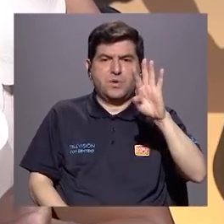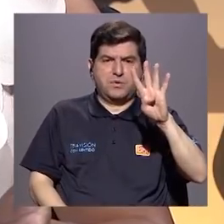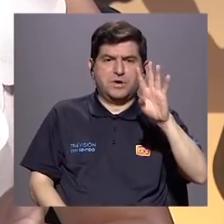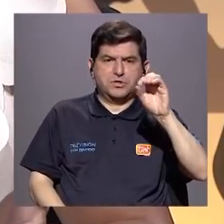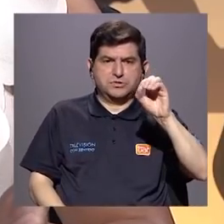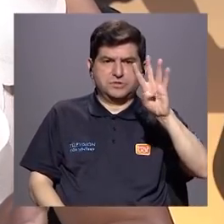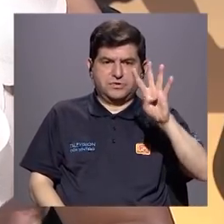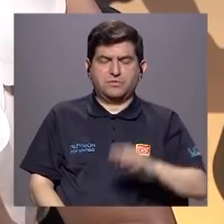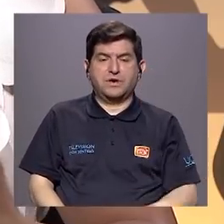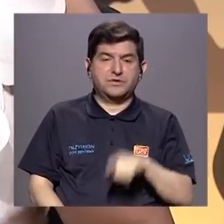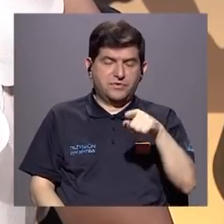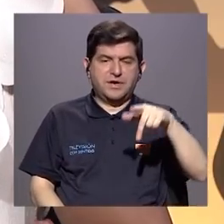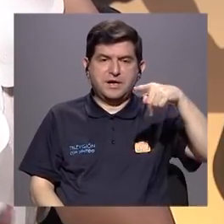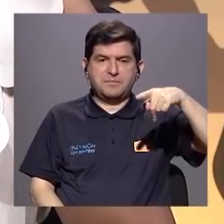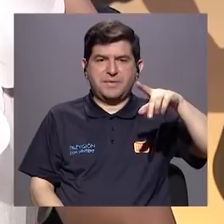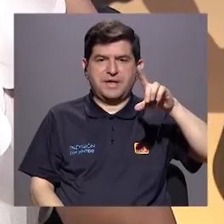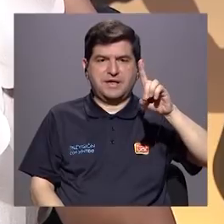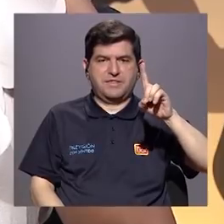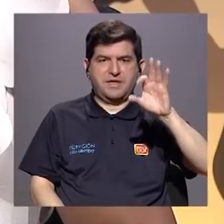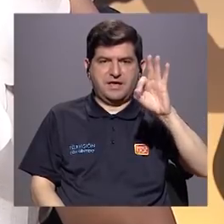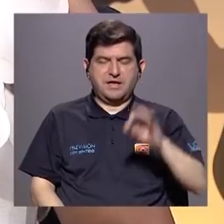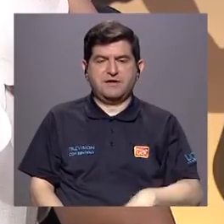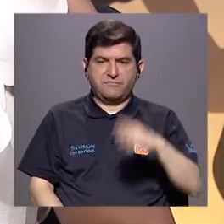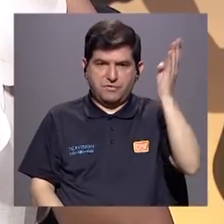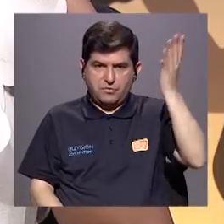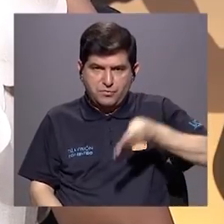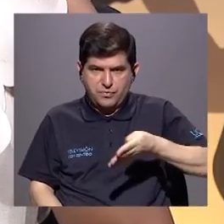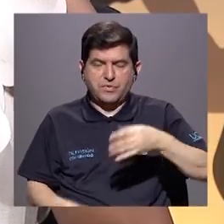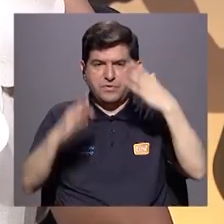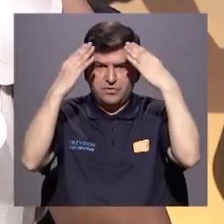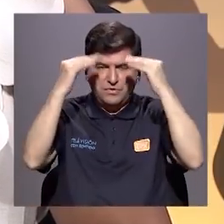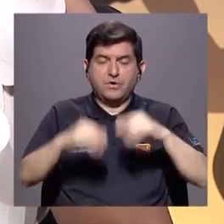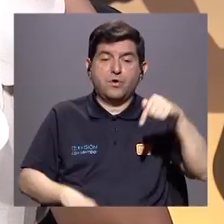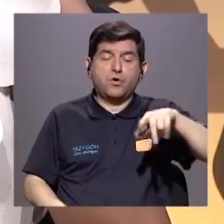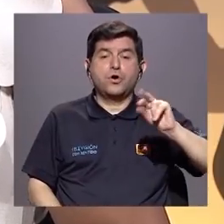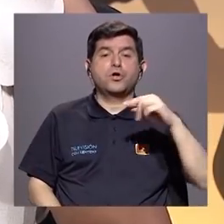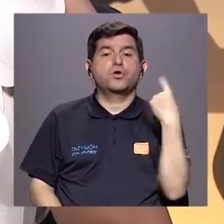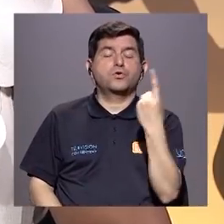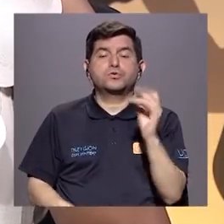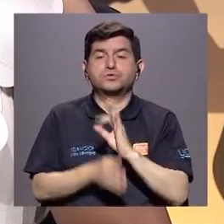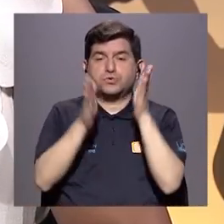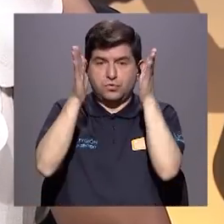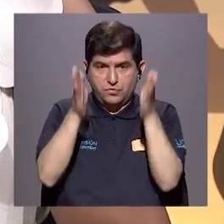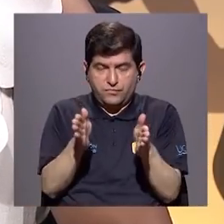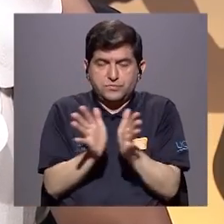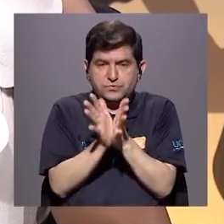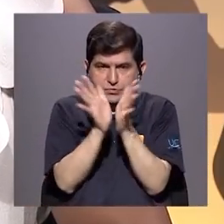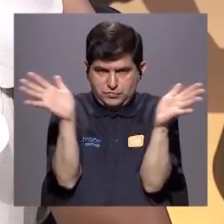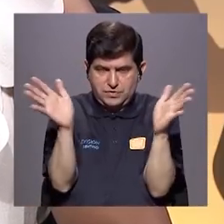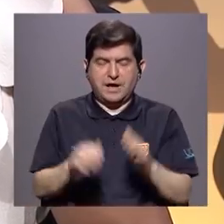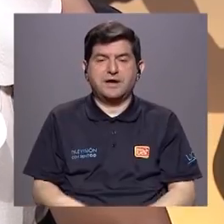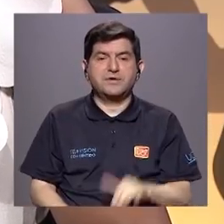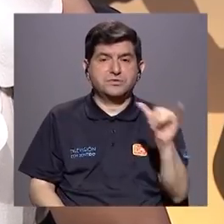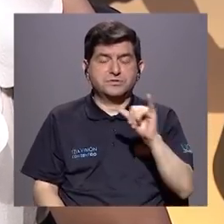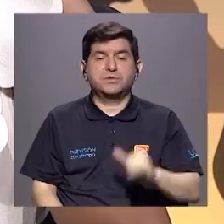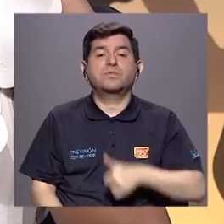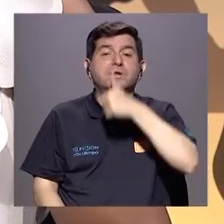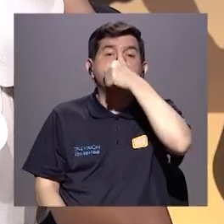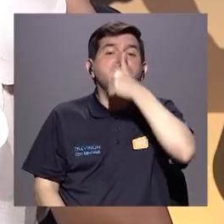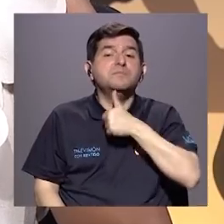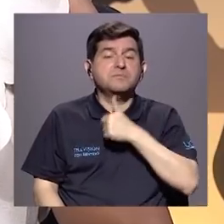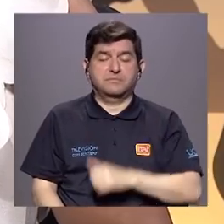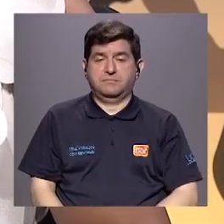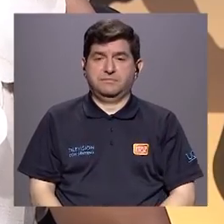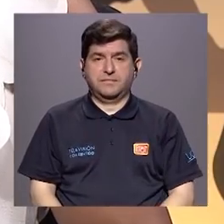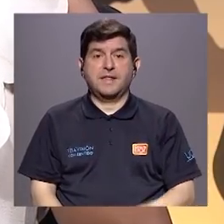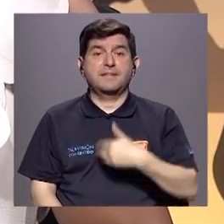ahí se les despliega el PDF donde está la información. ¿Qué es lo más importante? Que hoy atañen no solamente a los funcionarios y funcionarias públicas, sino a los privados.